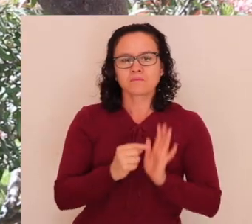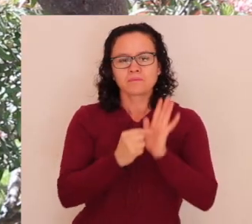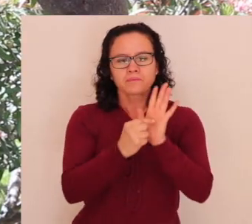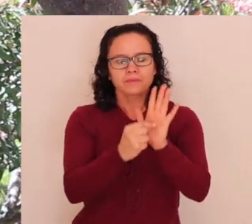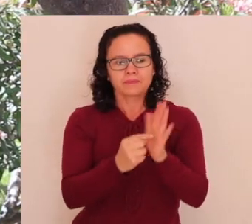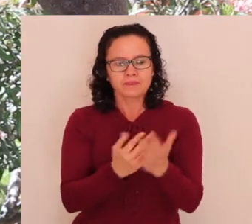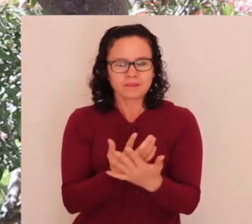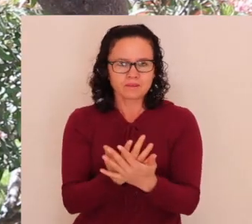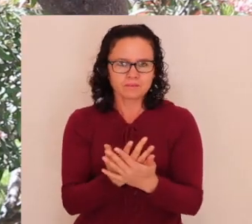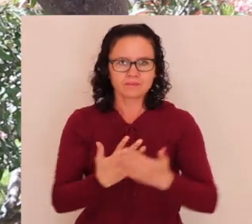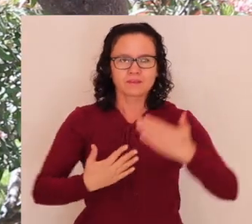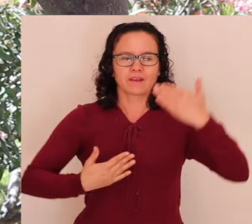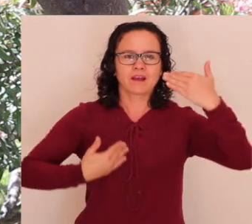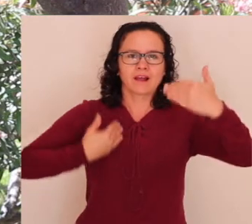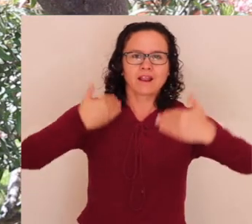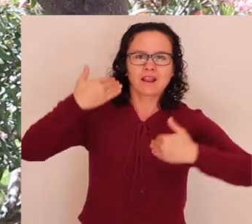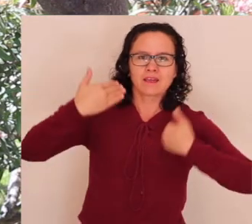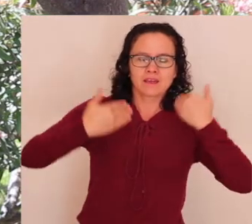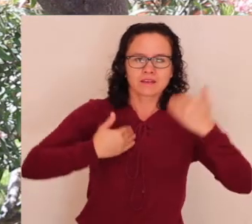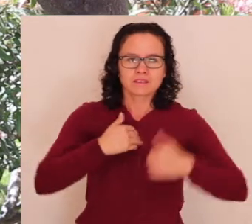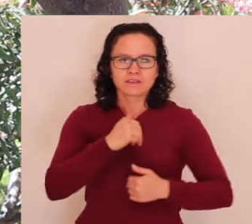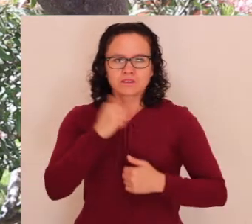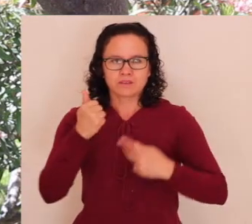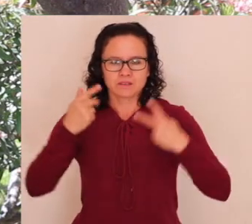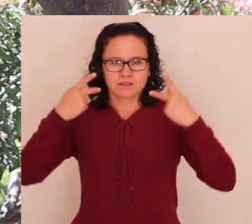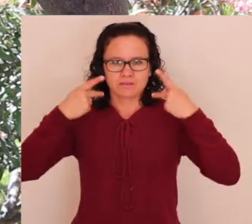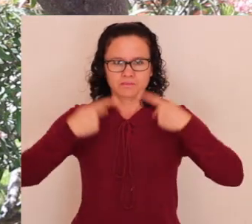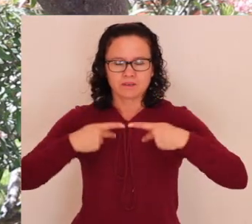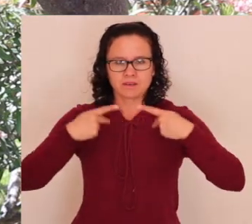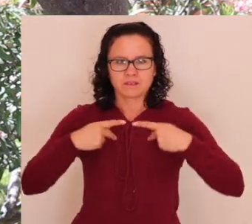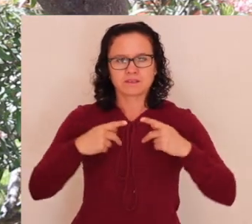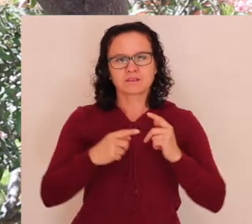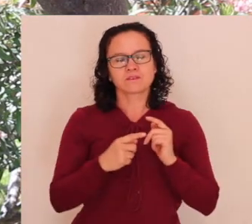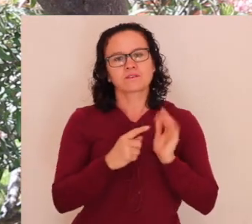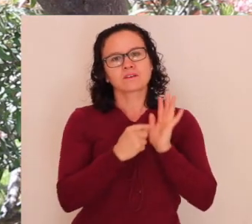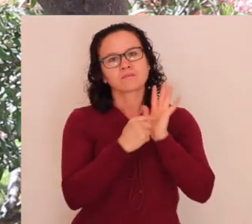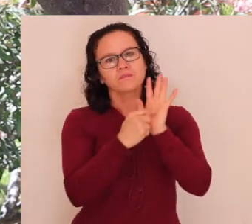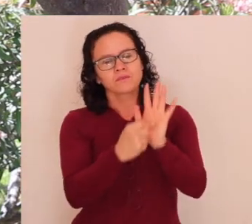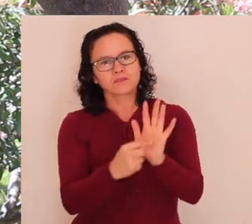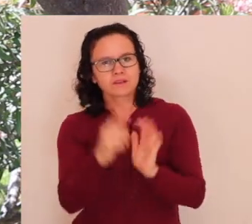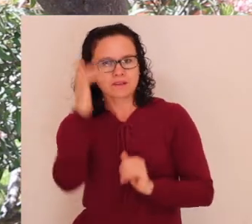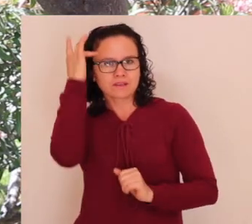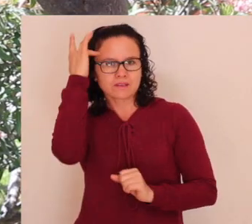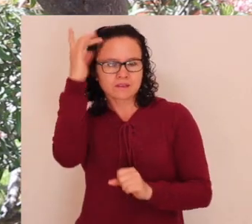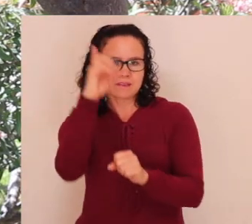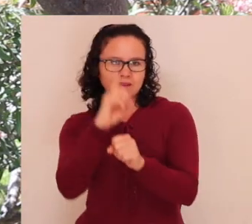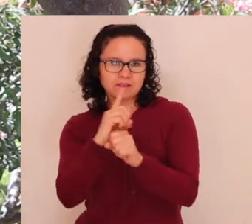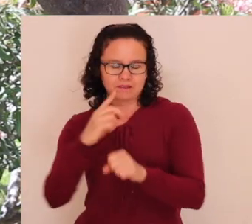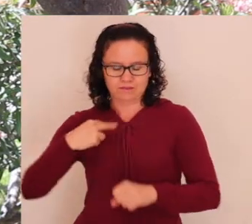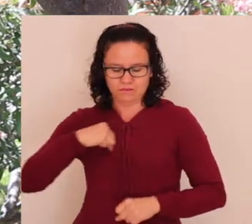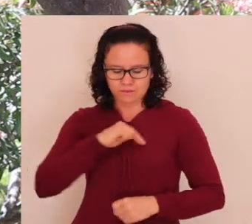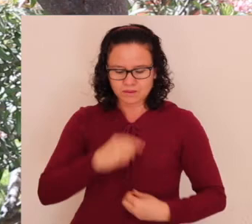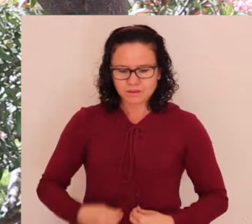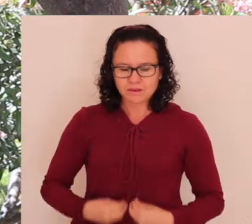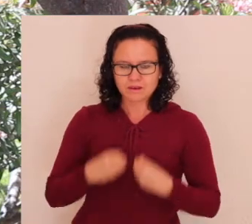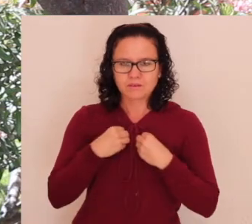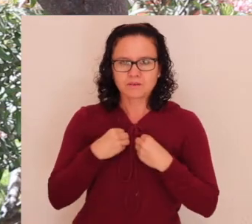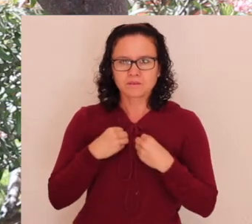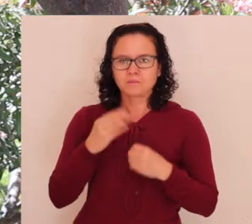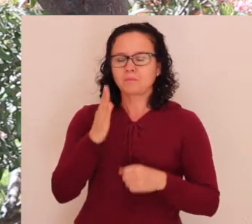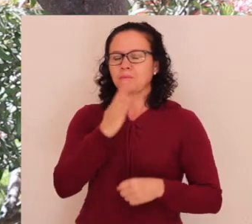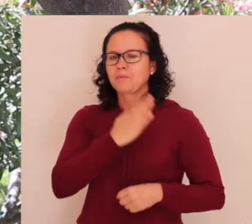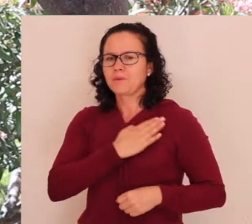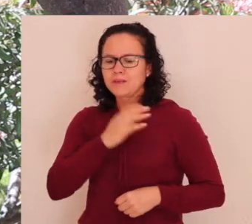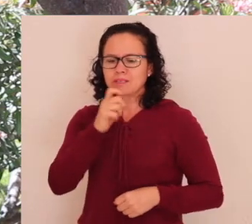esperanza, dar alegría siempre a los demás, manifestar a fin de cuentas la santidad de Cristo en nuestra vida. Qué buen